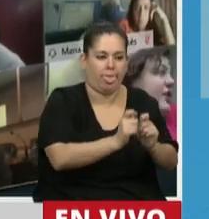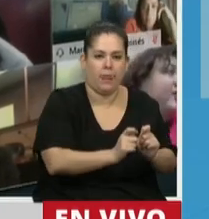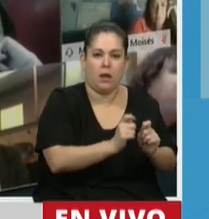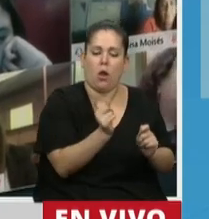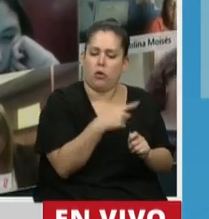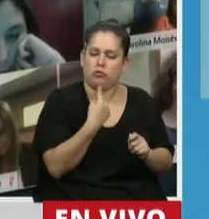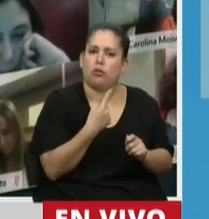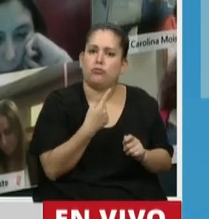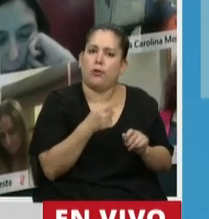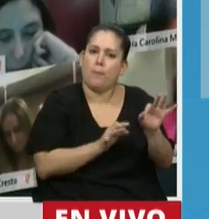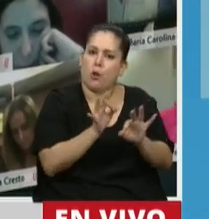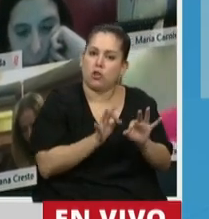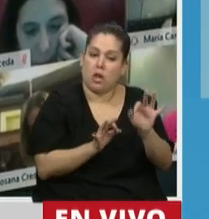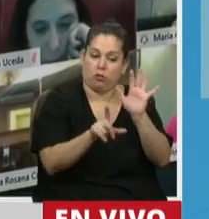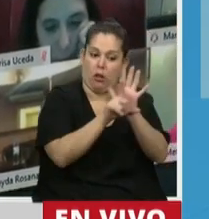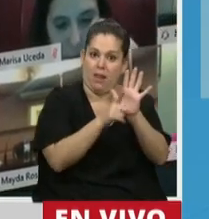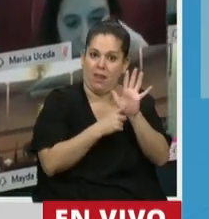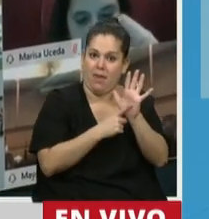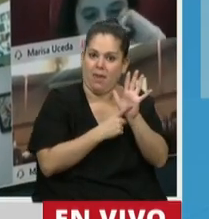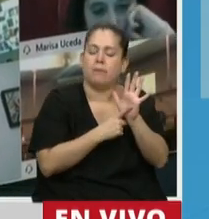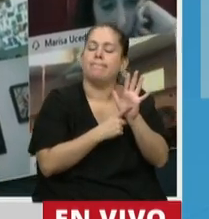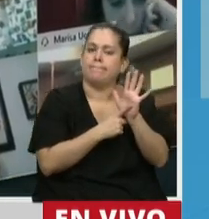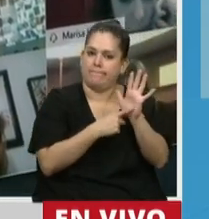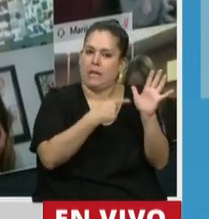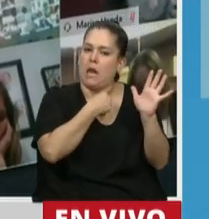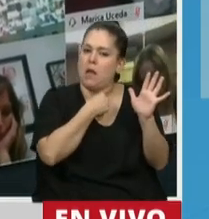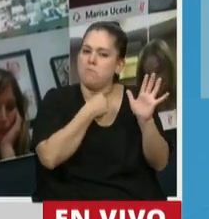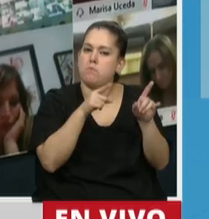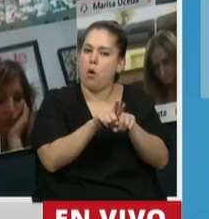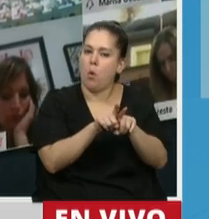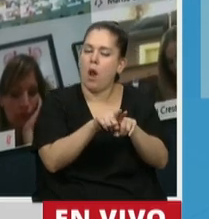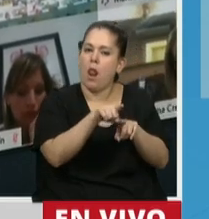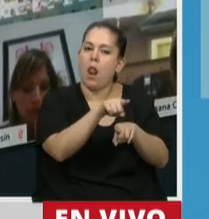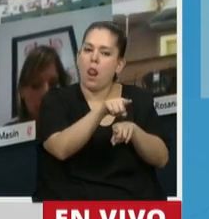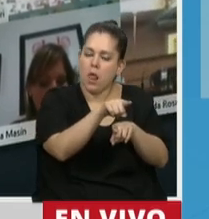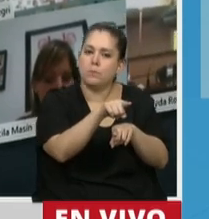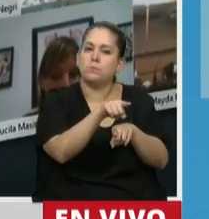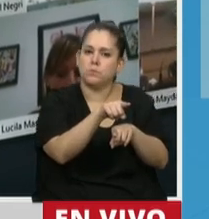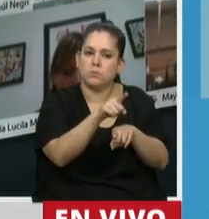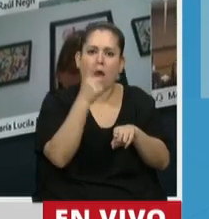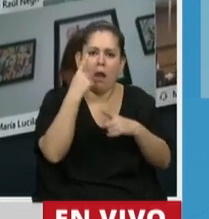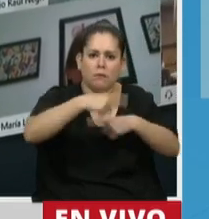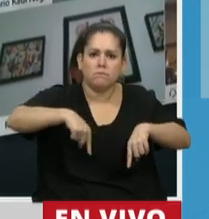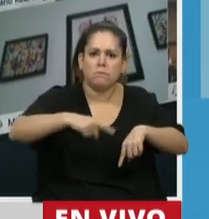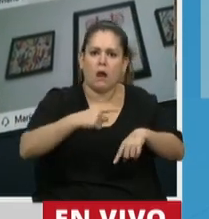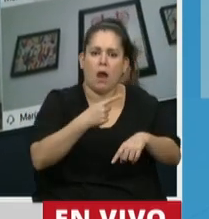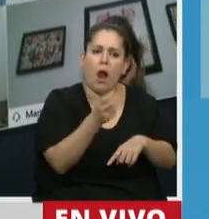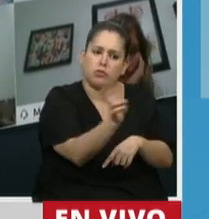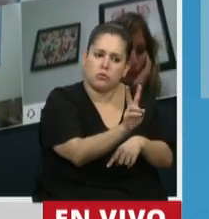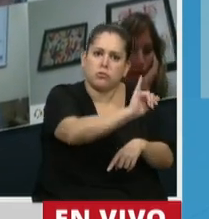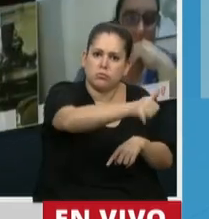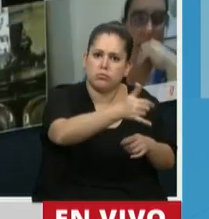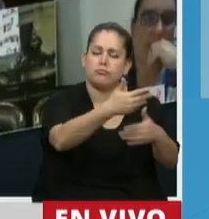estamos en un proyecto de ley otorgando a la autoridad de aplicación que es múltiple la